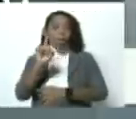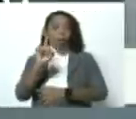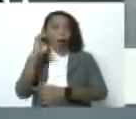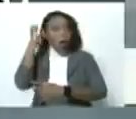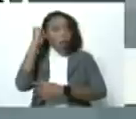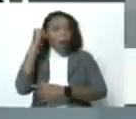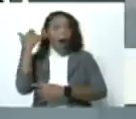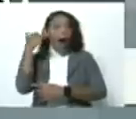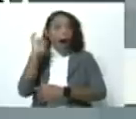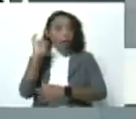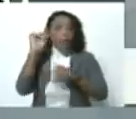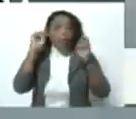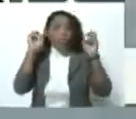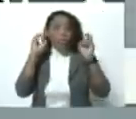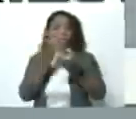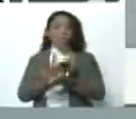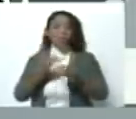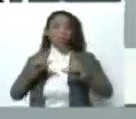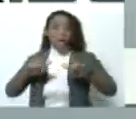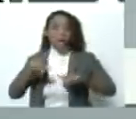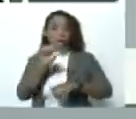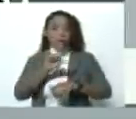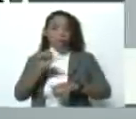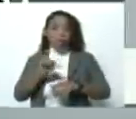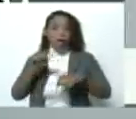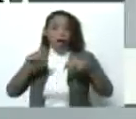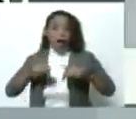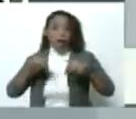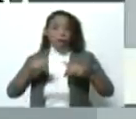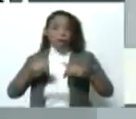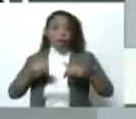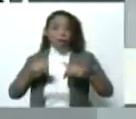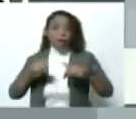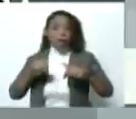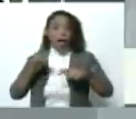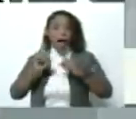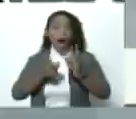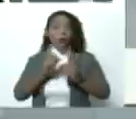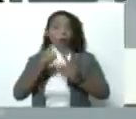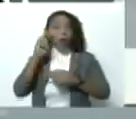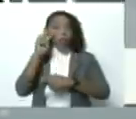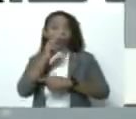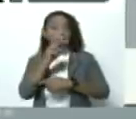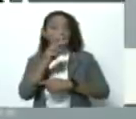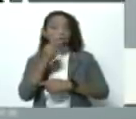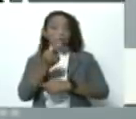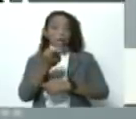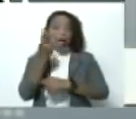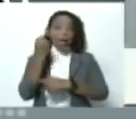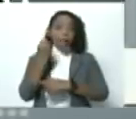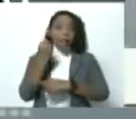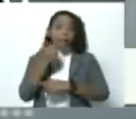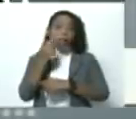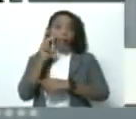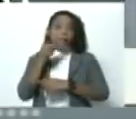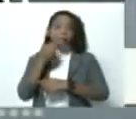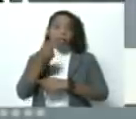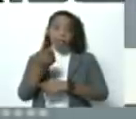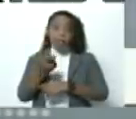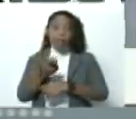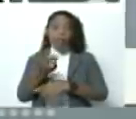de democracia estas semanas que han estado aquí, como lo decían algunos veedores y acompañantes ayer, y que dicen